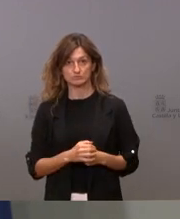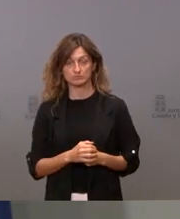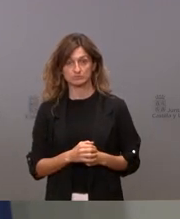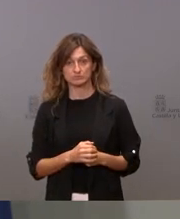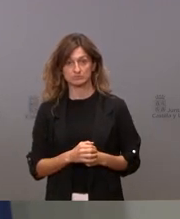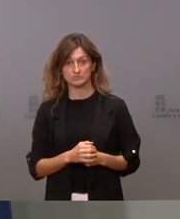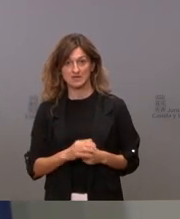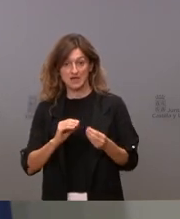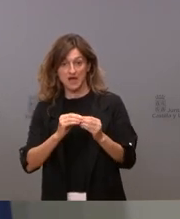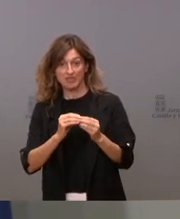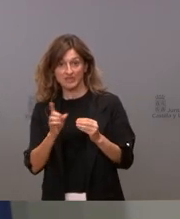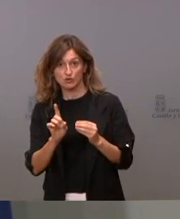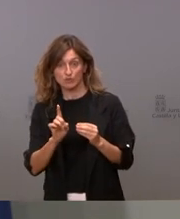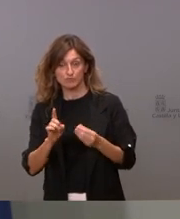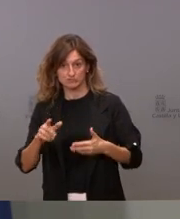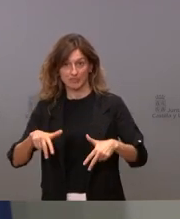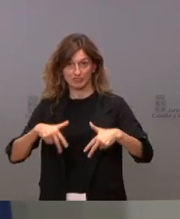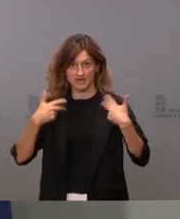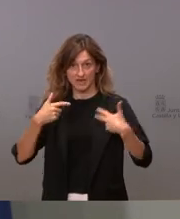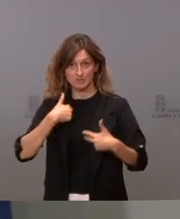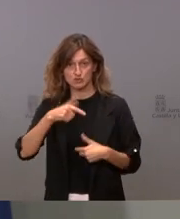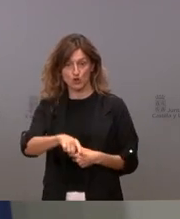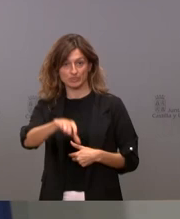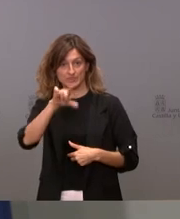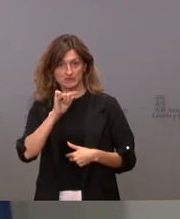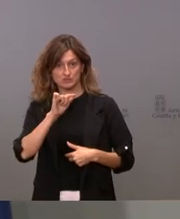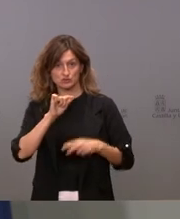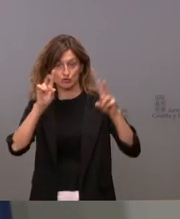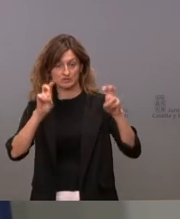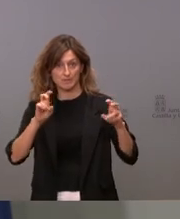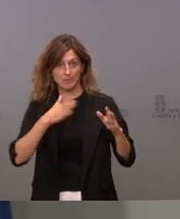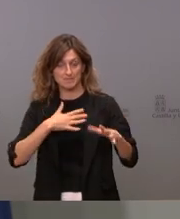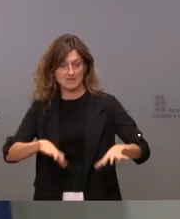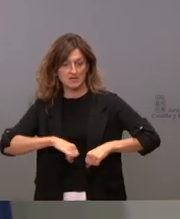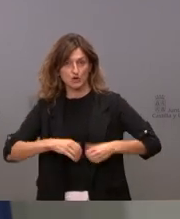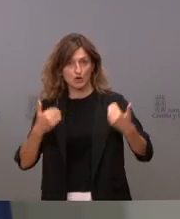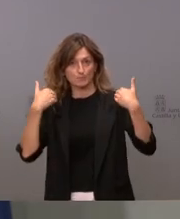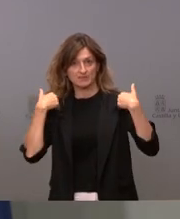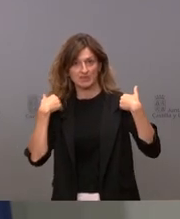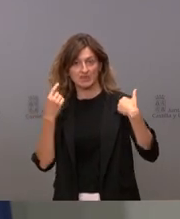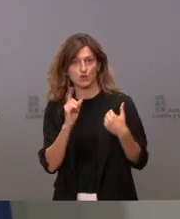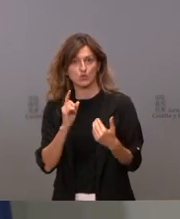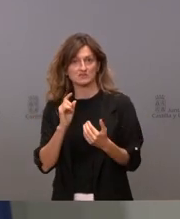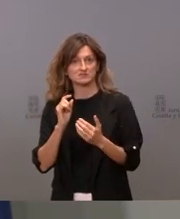no legisla déjenos a los demás que tomemos las decisiones en el marco de nuestras competencias pero esto no es insumisión